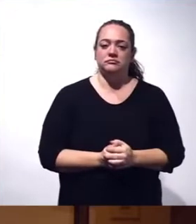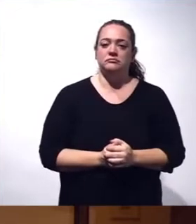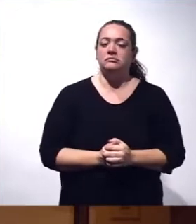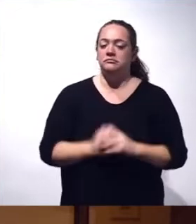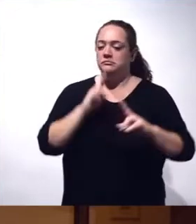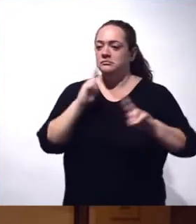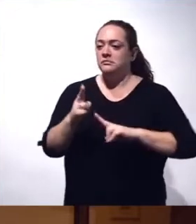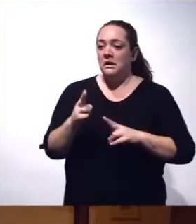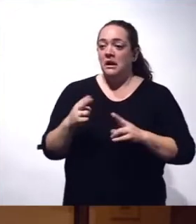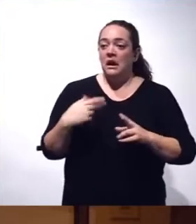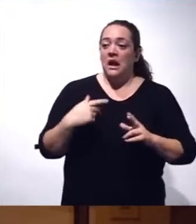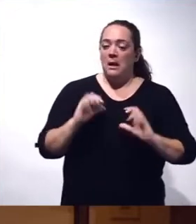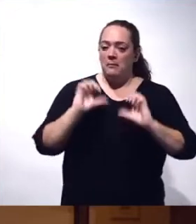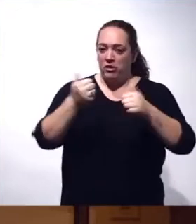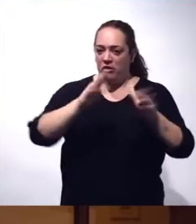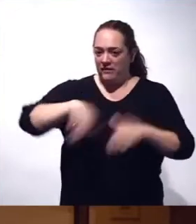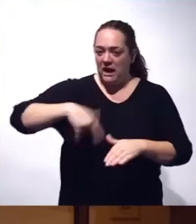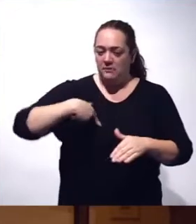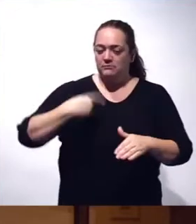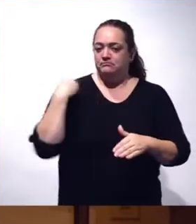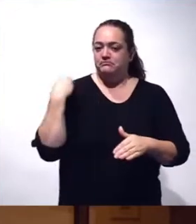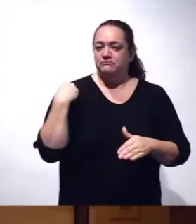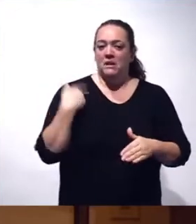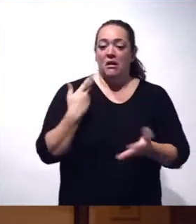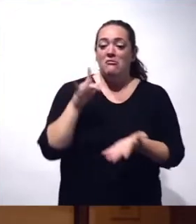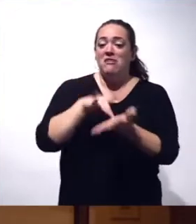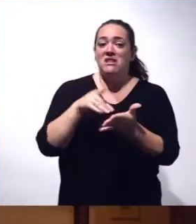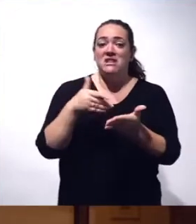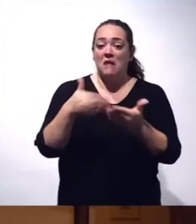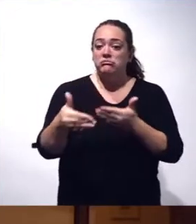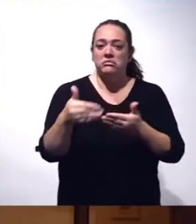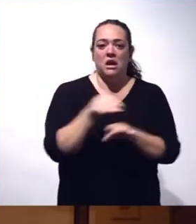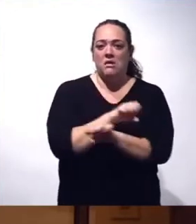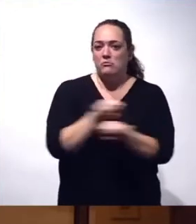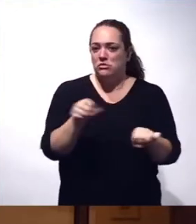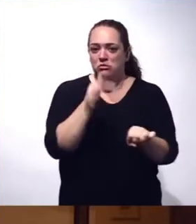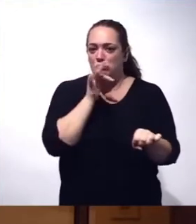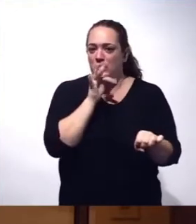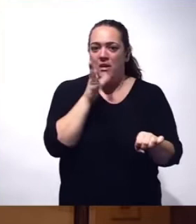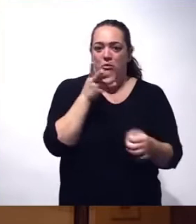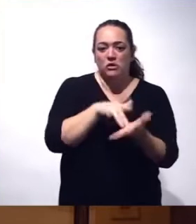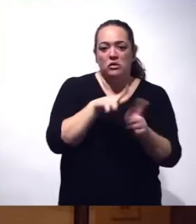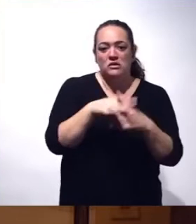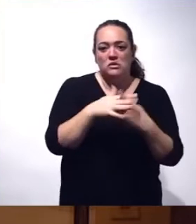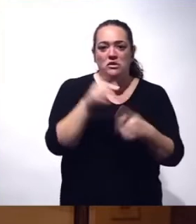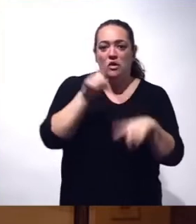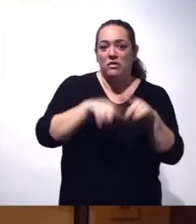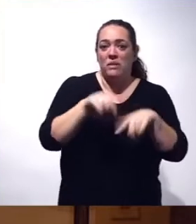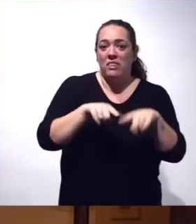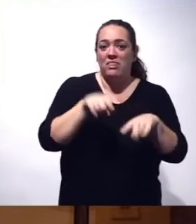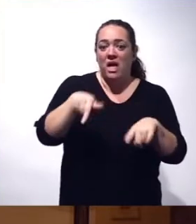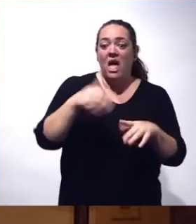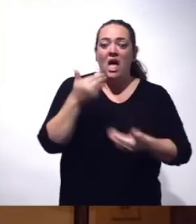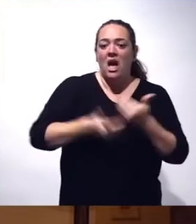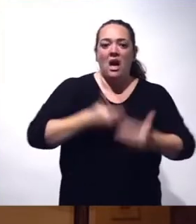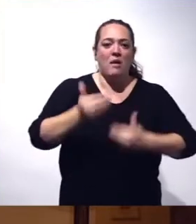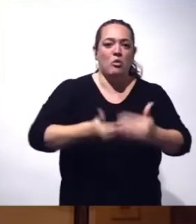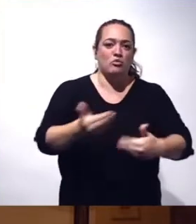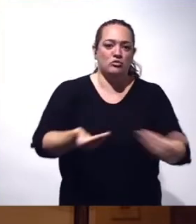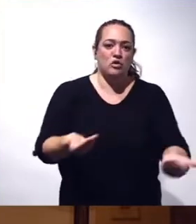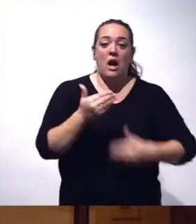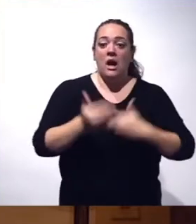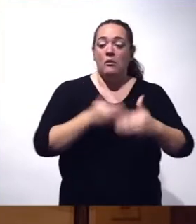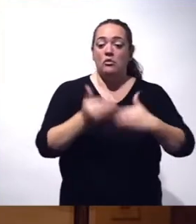Por empezar, por el final, es imposible poner una fecha, porque los acontecimientos los va a marcar la evolución